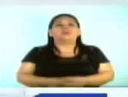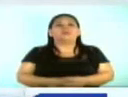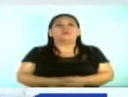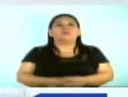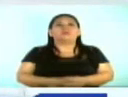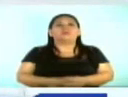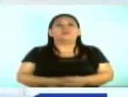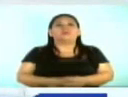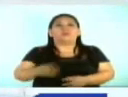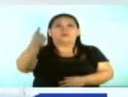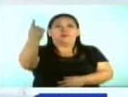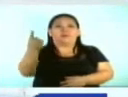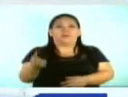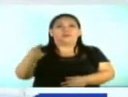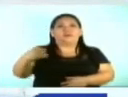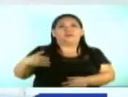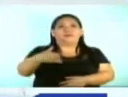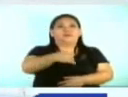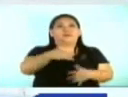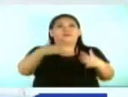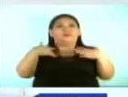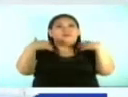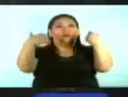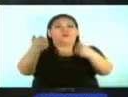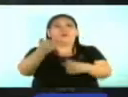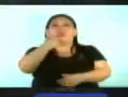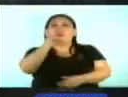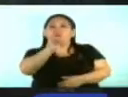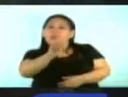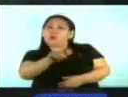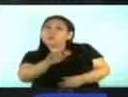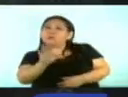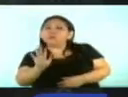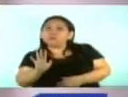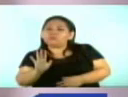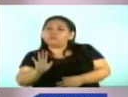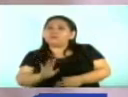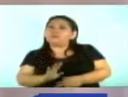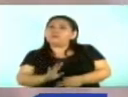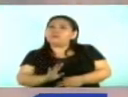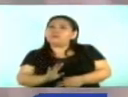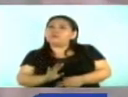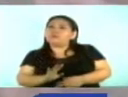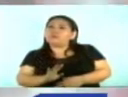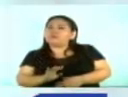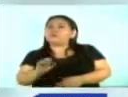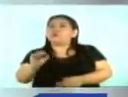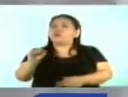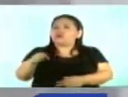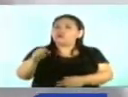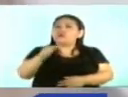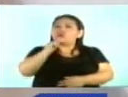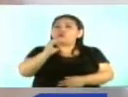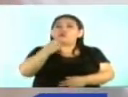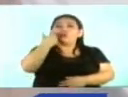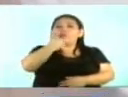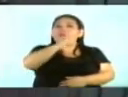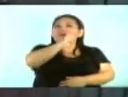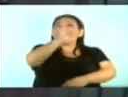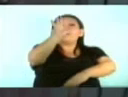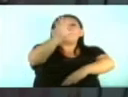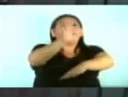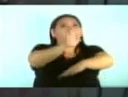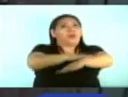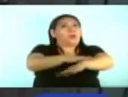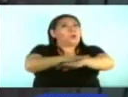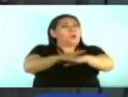El ministro de salud confirmó una reducción en la positividad del dengue reportado hasta